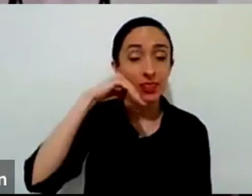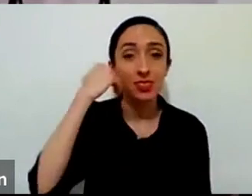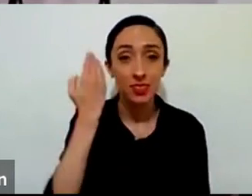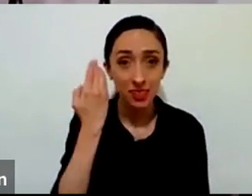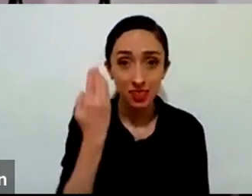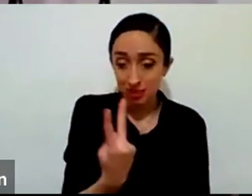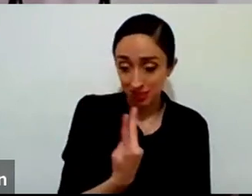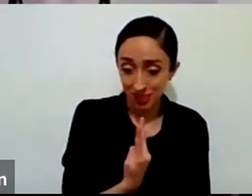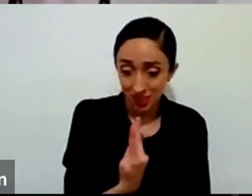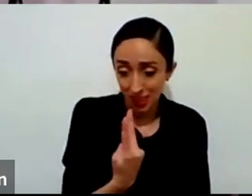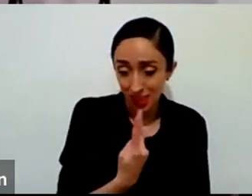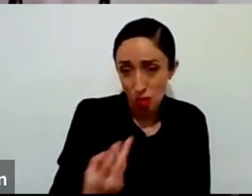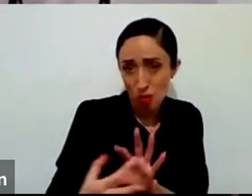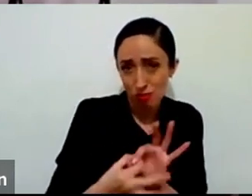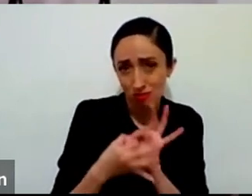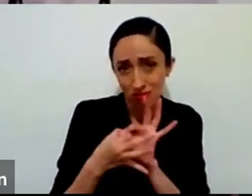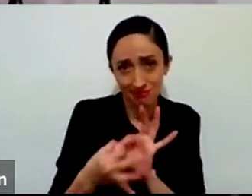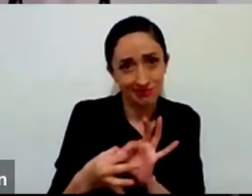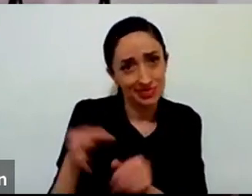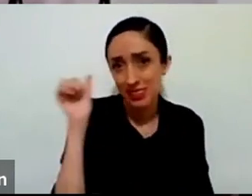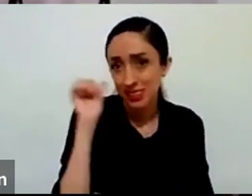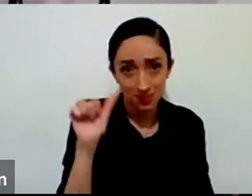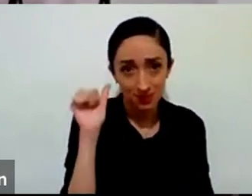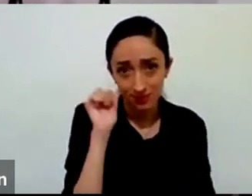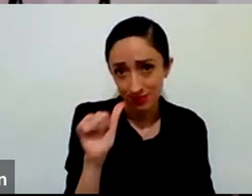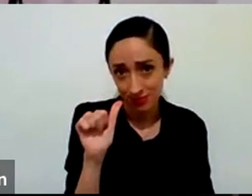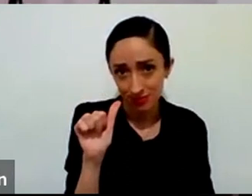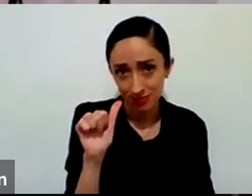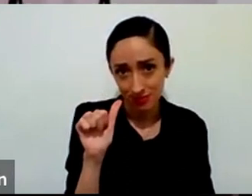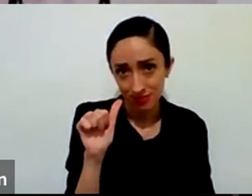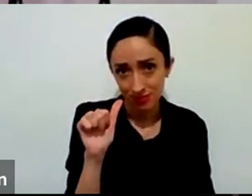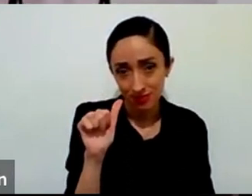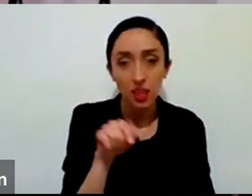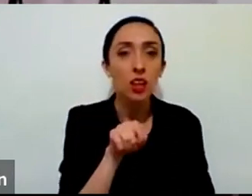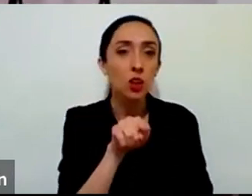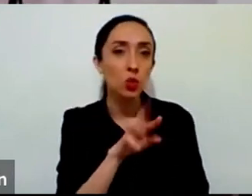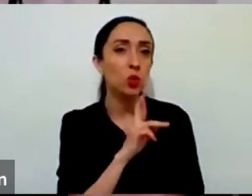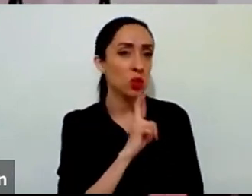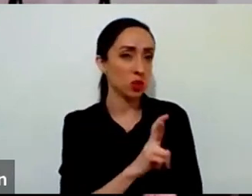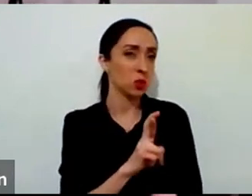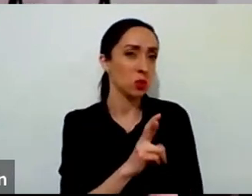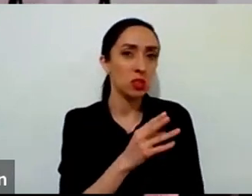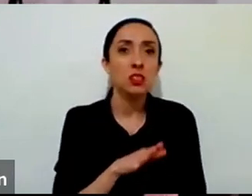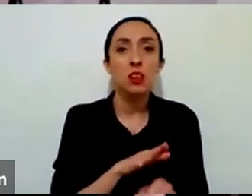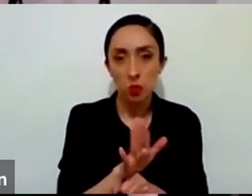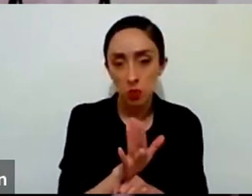y al final el responder que sí pues es lo que cambia todo